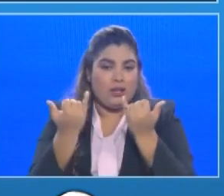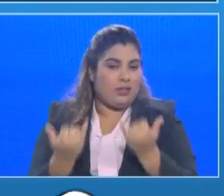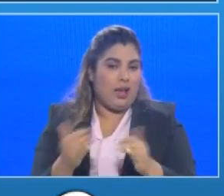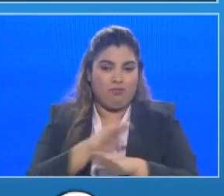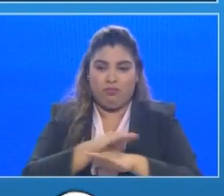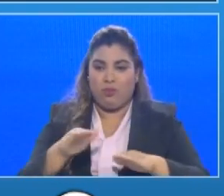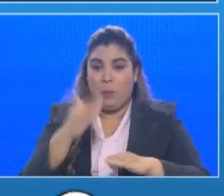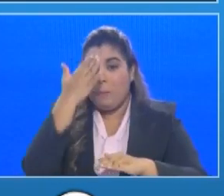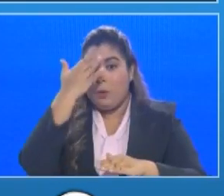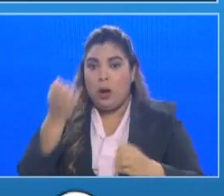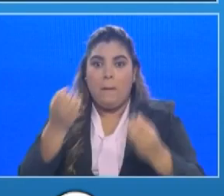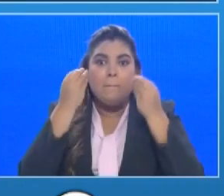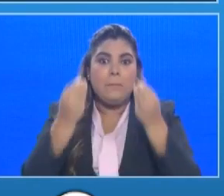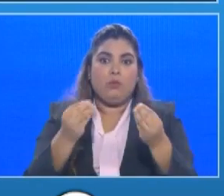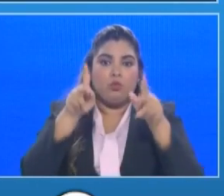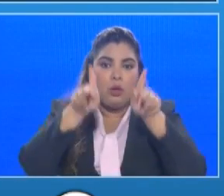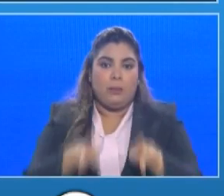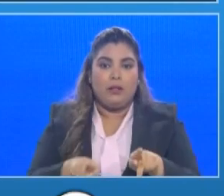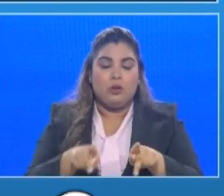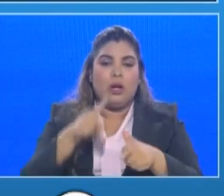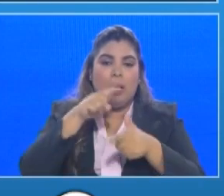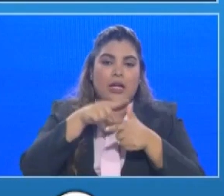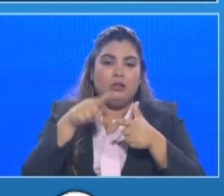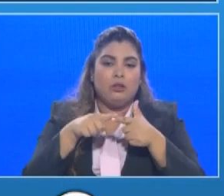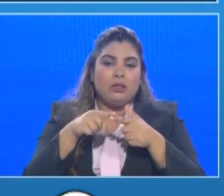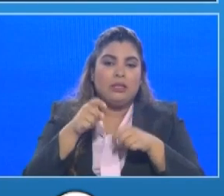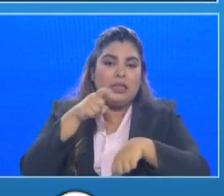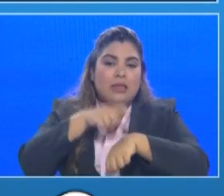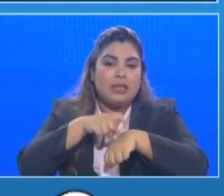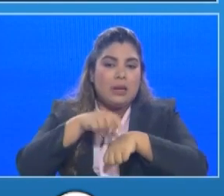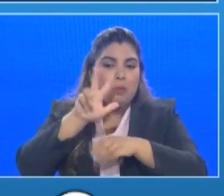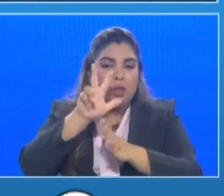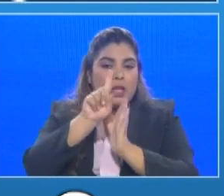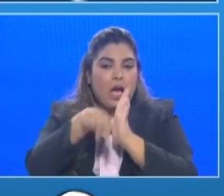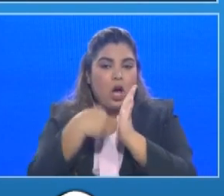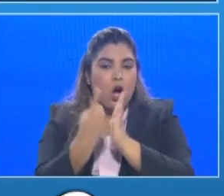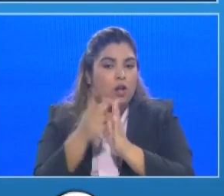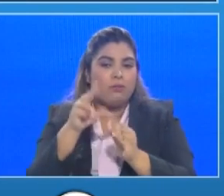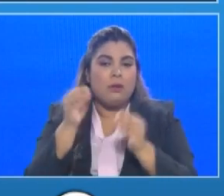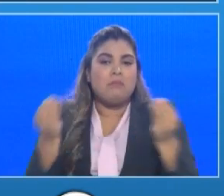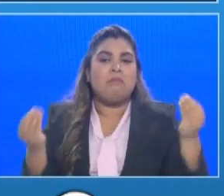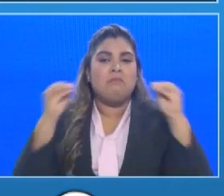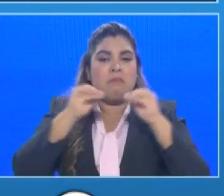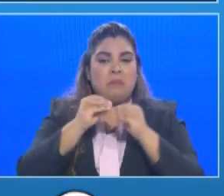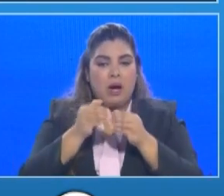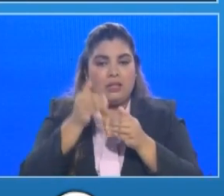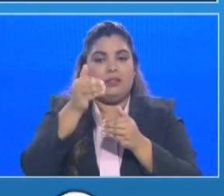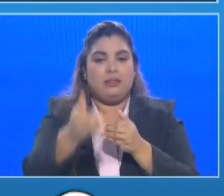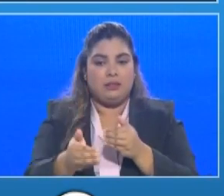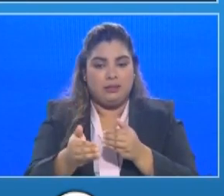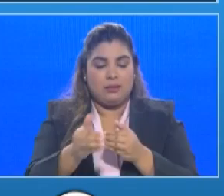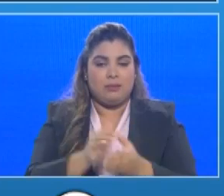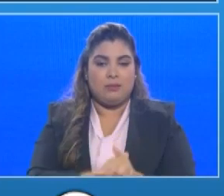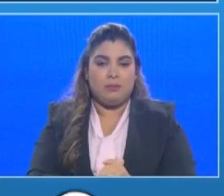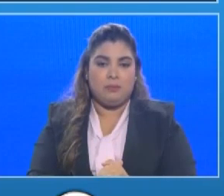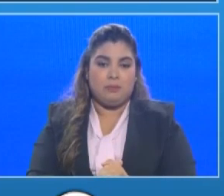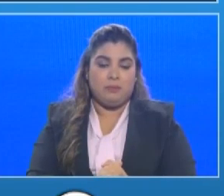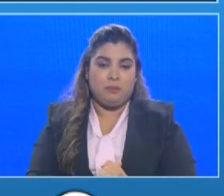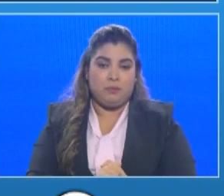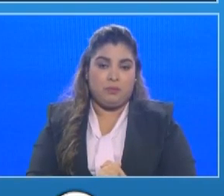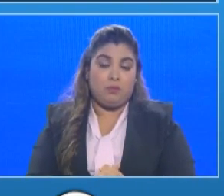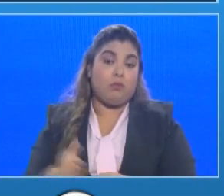ve el comportamiento que se da en otros países el promedio de tiempo de reporte de la prueba incluso en Estados Unidos